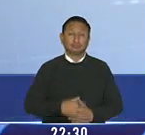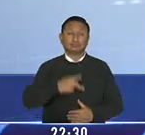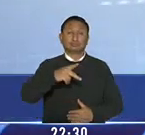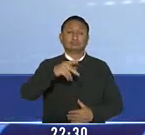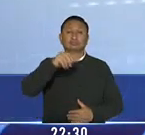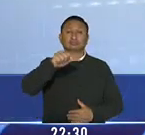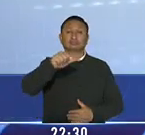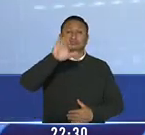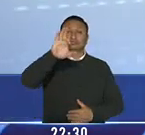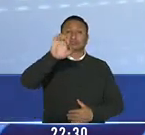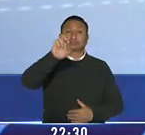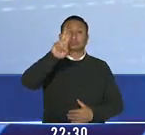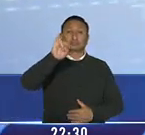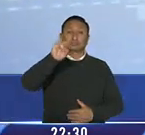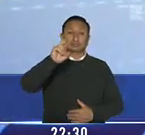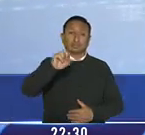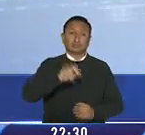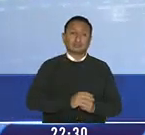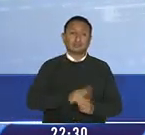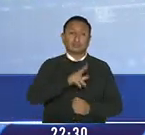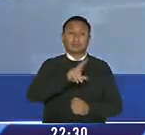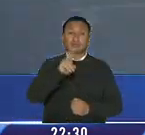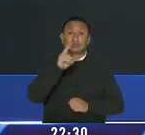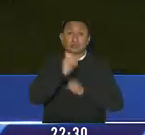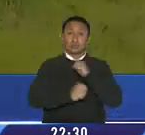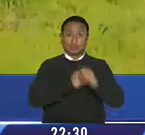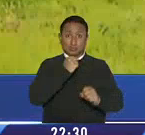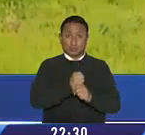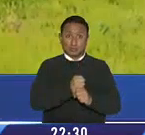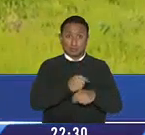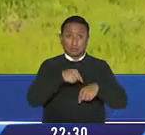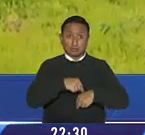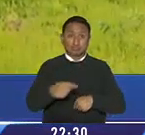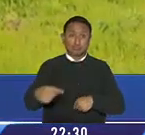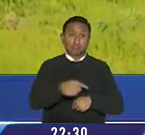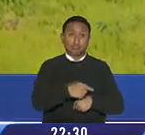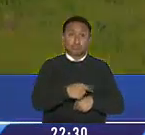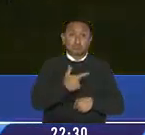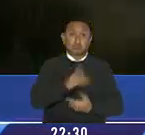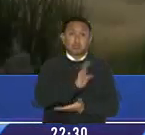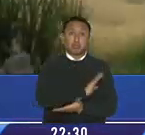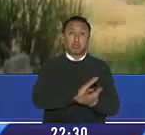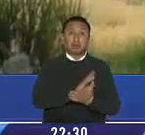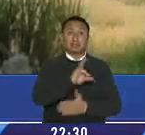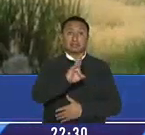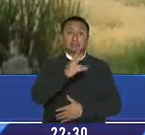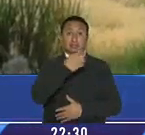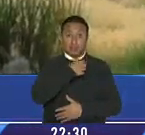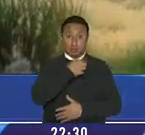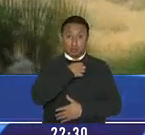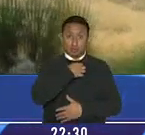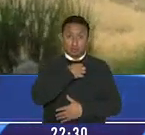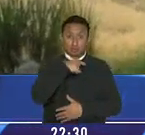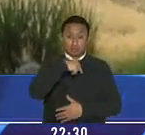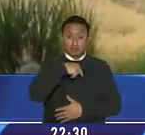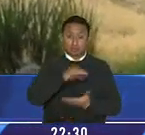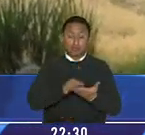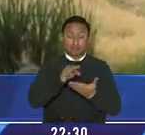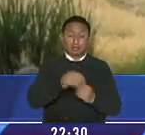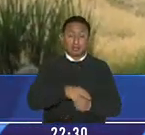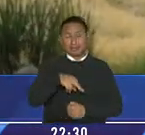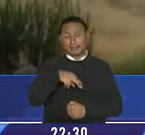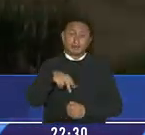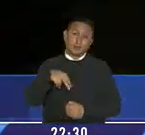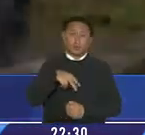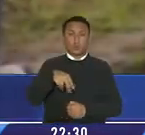Lizette Camacho Herrera de 32 años de edad caminaba por la cooperativa 7 de agosto de la parroquia Virgen de